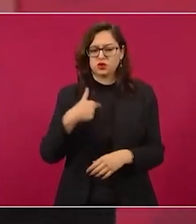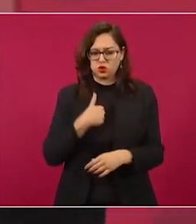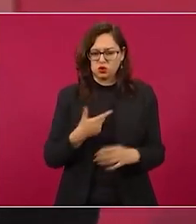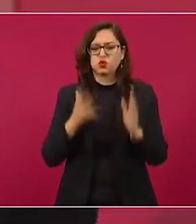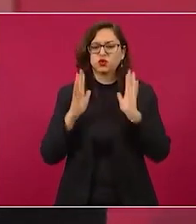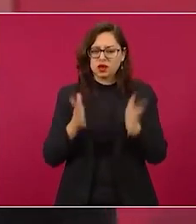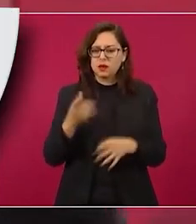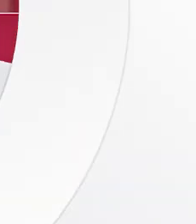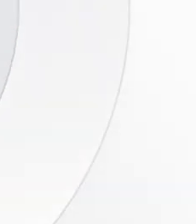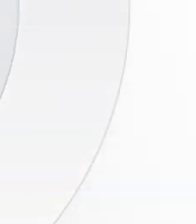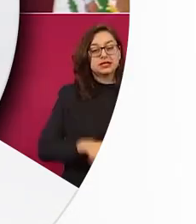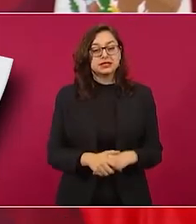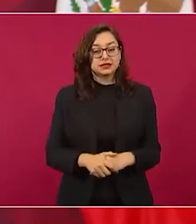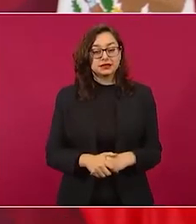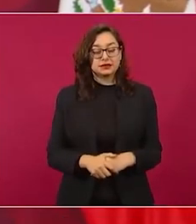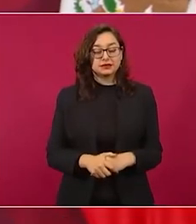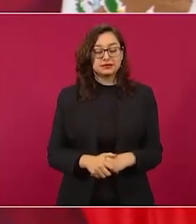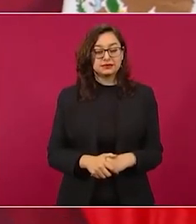que haya diálogo.